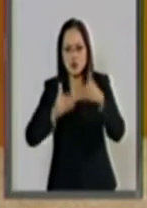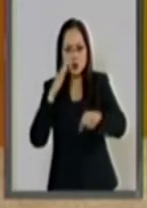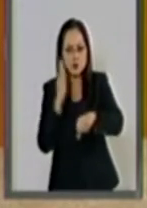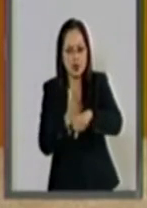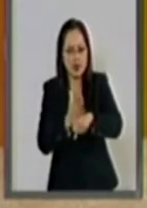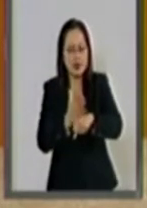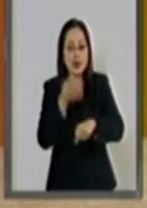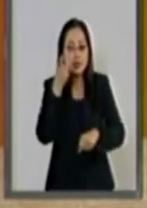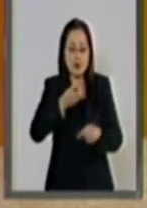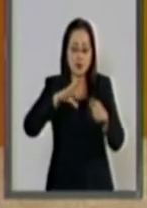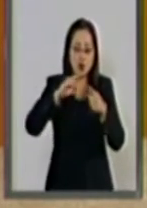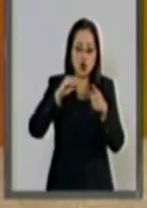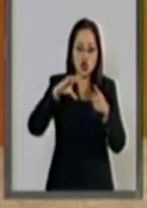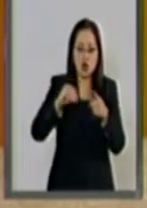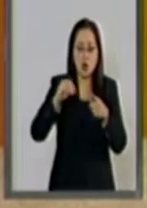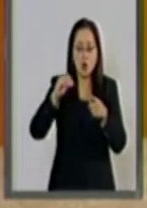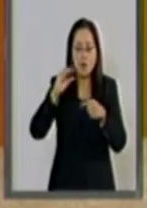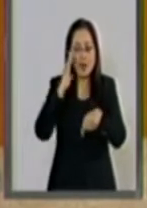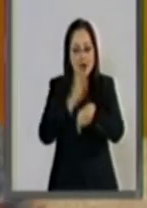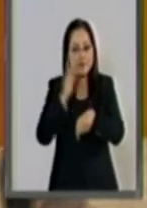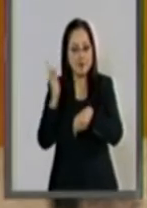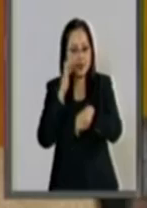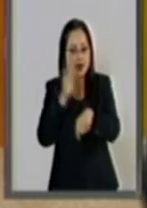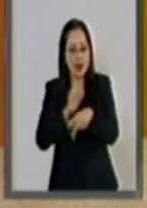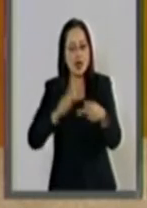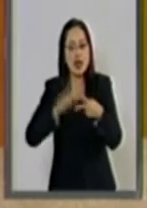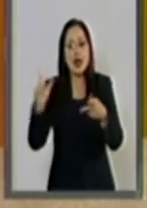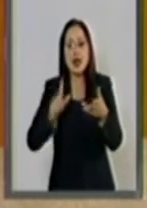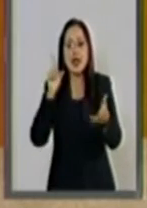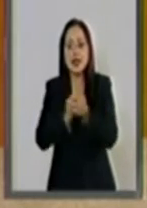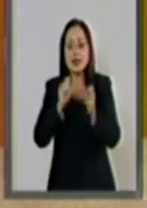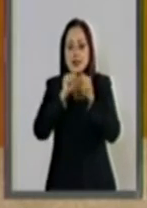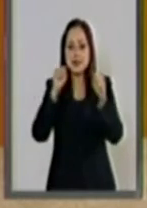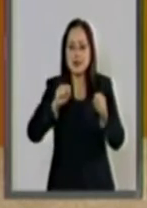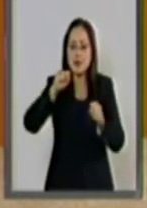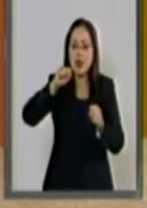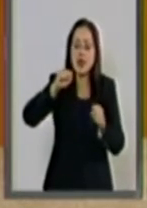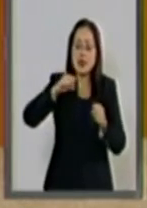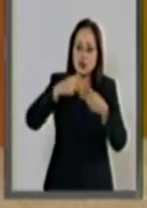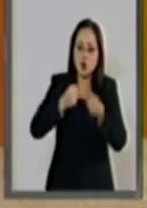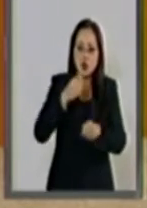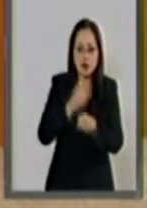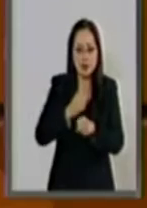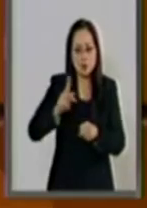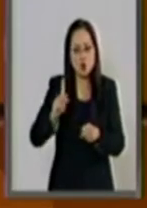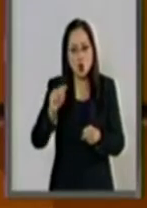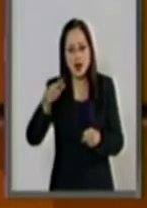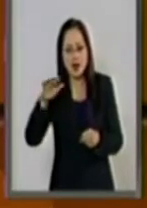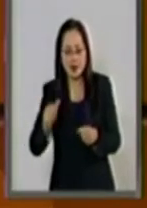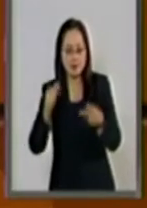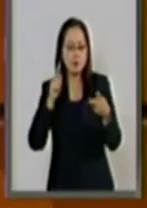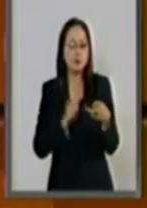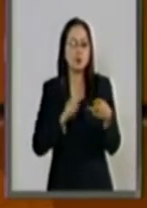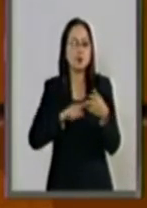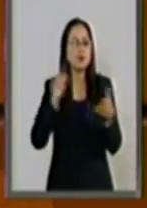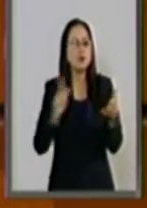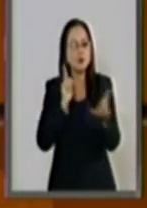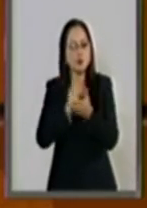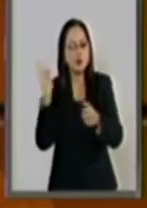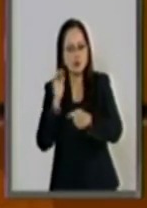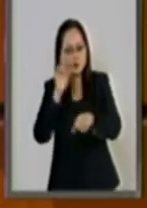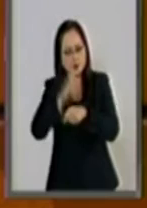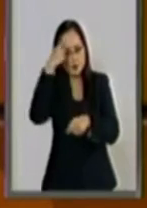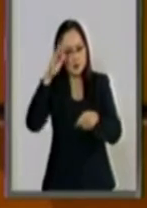Penales, del Código Penal Federal, de la Ley General del Sistema Nacional de Seguridad Pública, de la Ley Federal para la